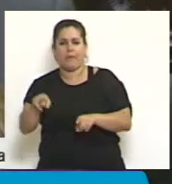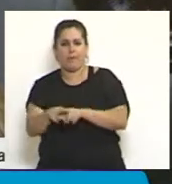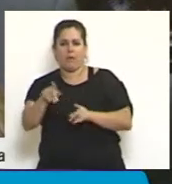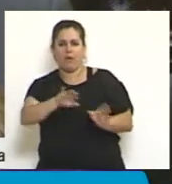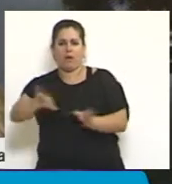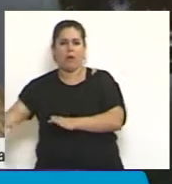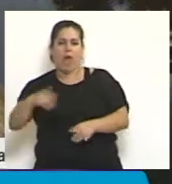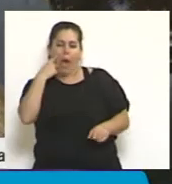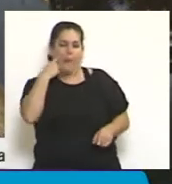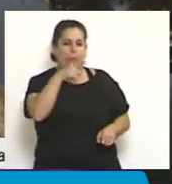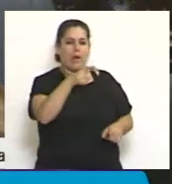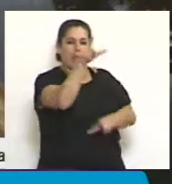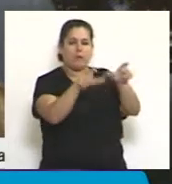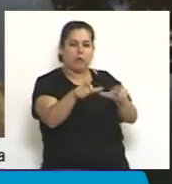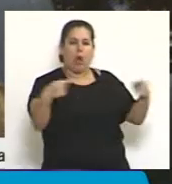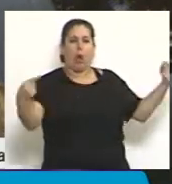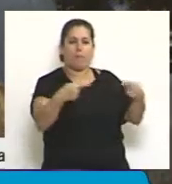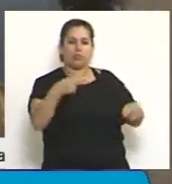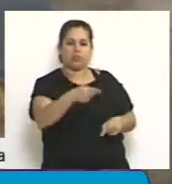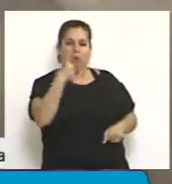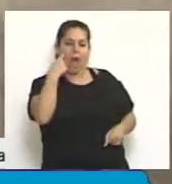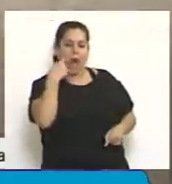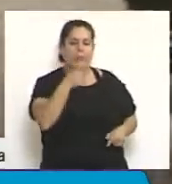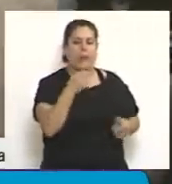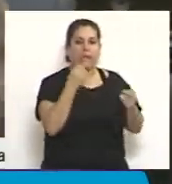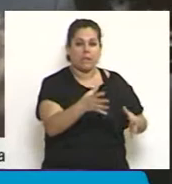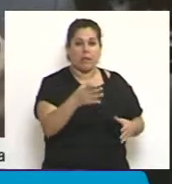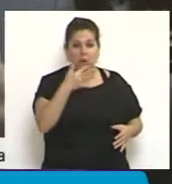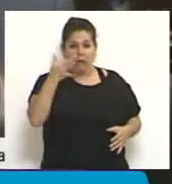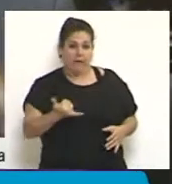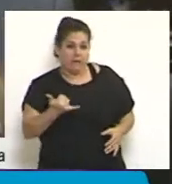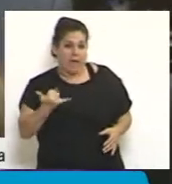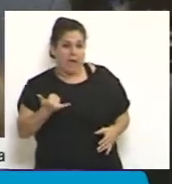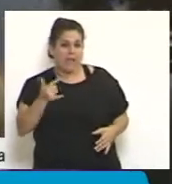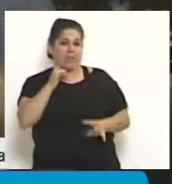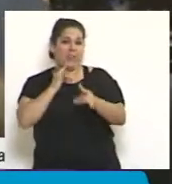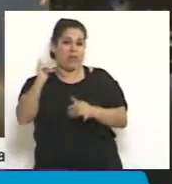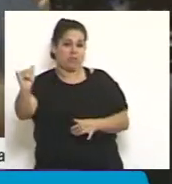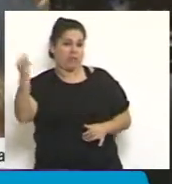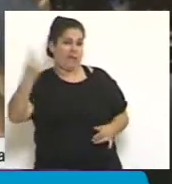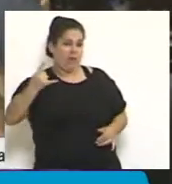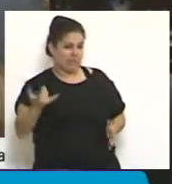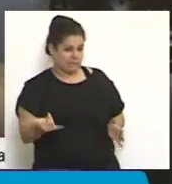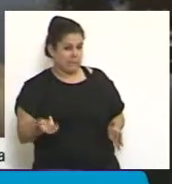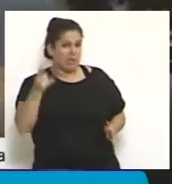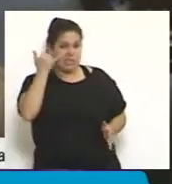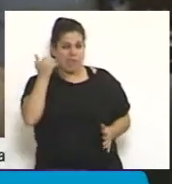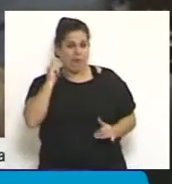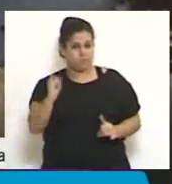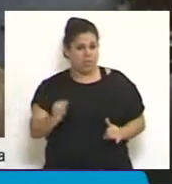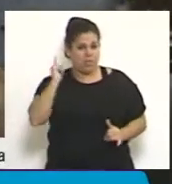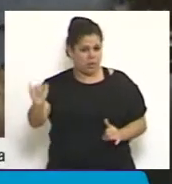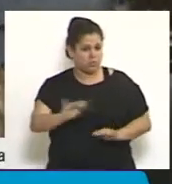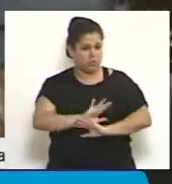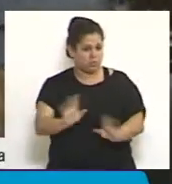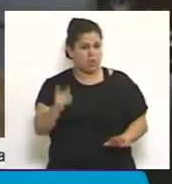opositores a través de denuncias falsas, que esto también ha sido amplísimamente denunciado. Temas de